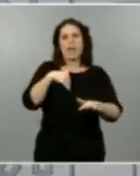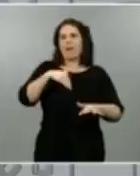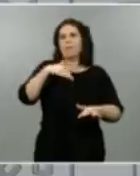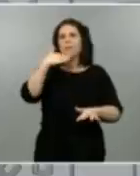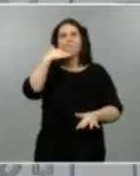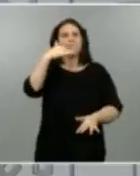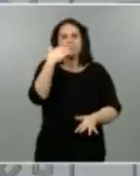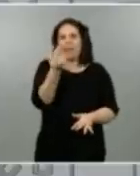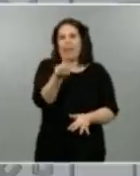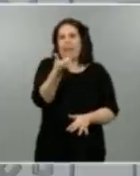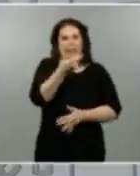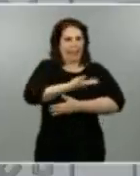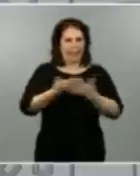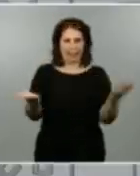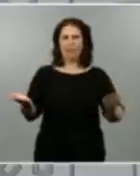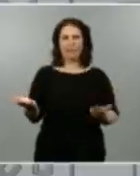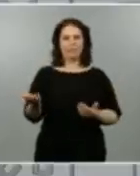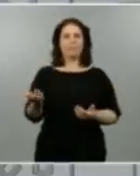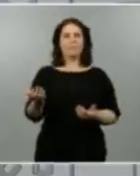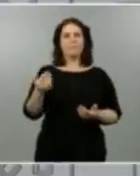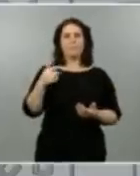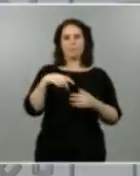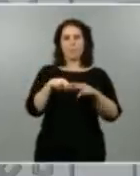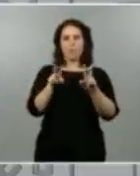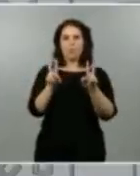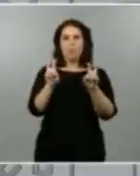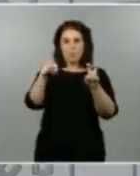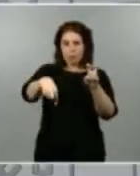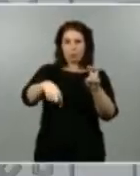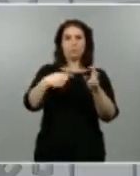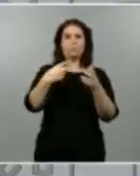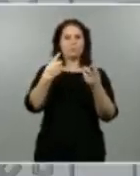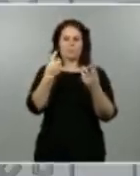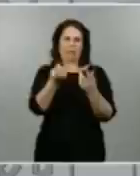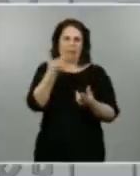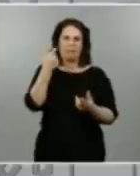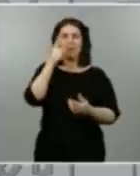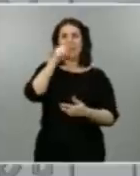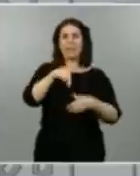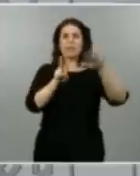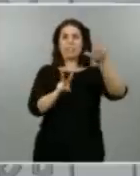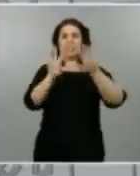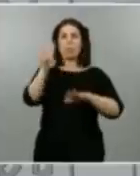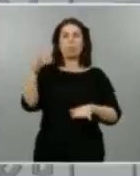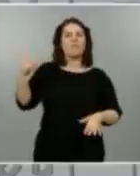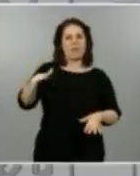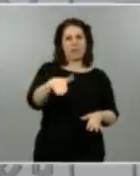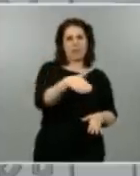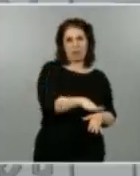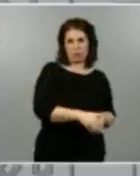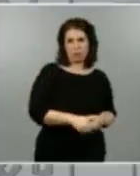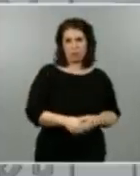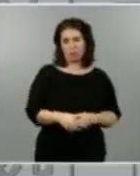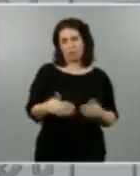de casos nuevos a día de hoy es muy favorable. Tenemos 179 fallecidos, es la parte triste,